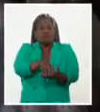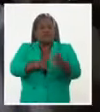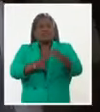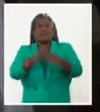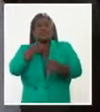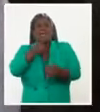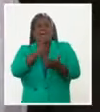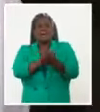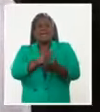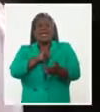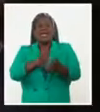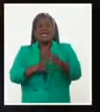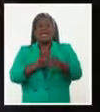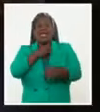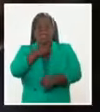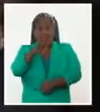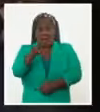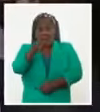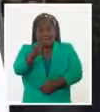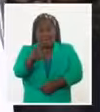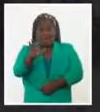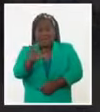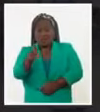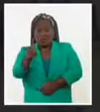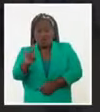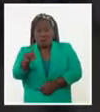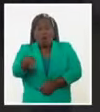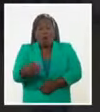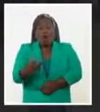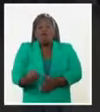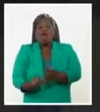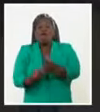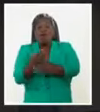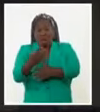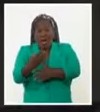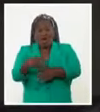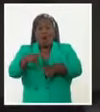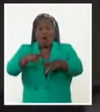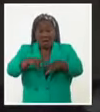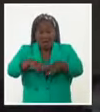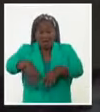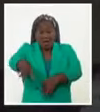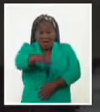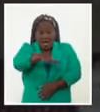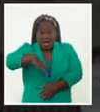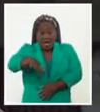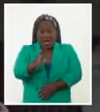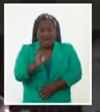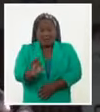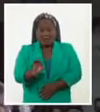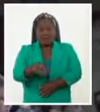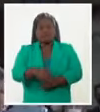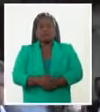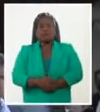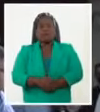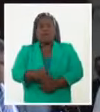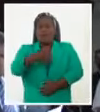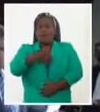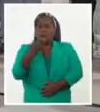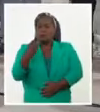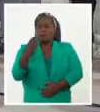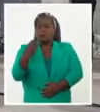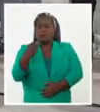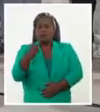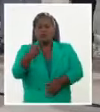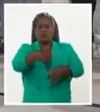1519 fuera fundada la villa de San Cristóbal de La Habana. Tenemos, pues, muchas razones en este